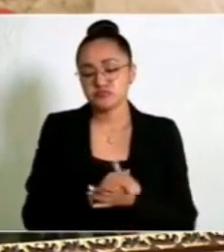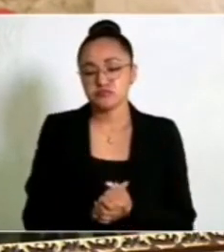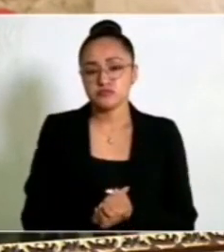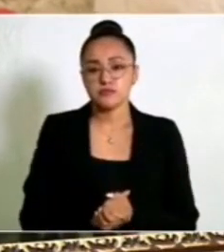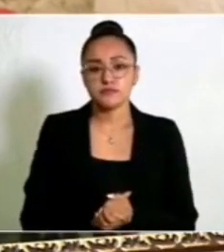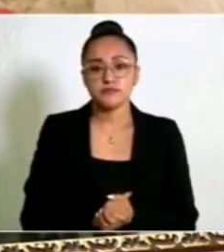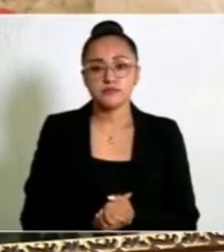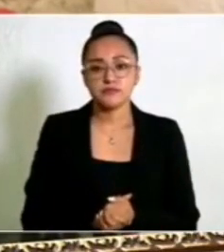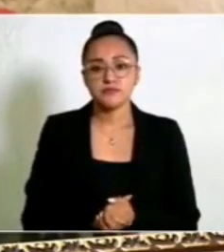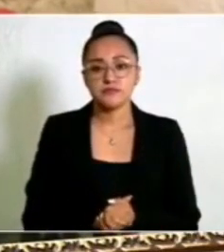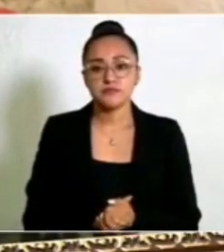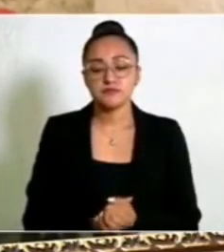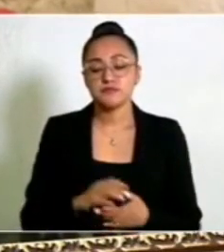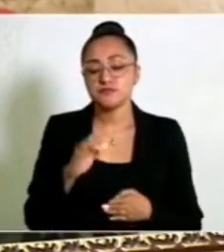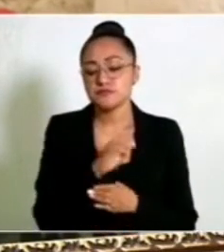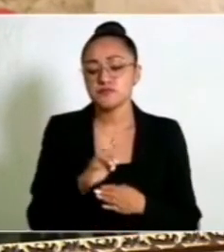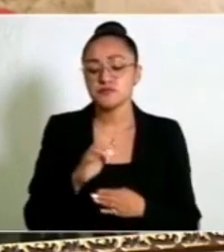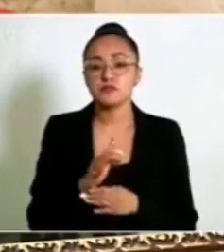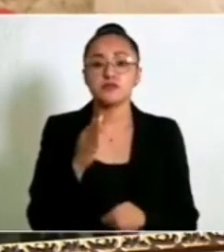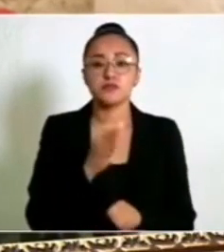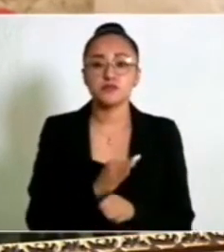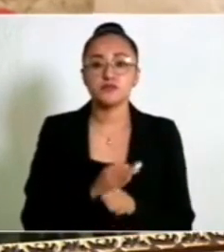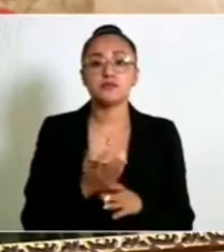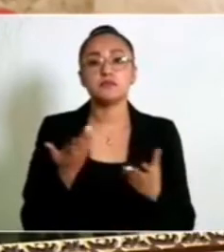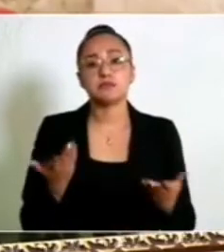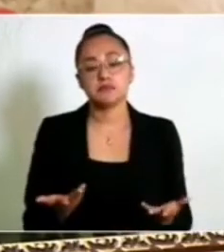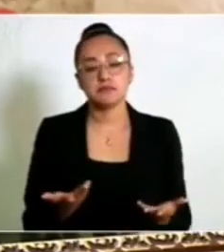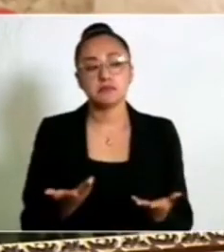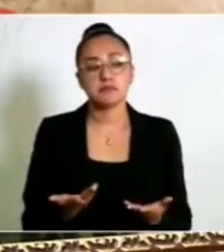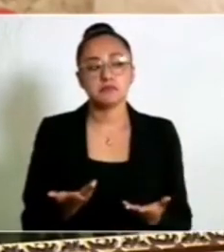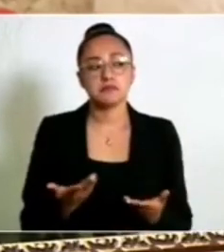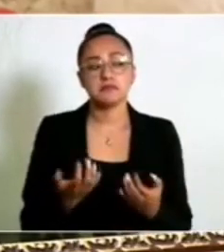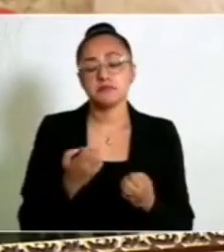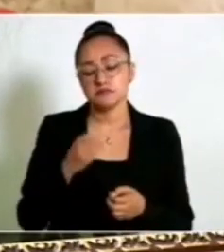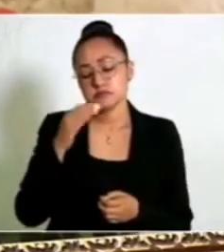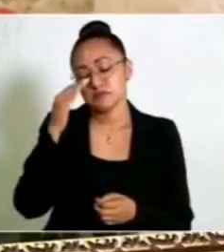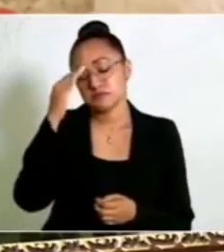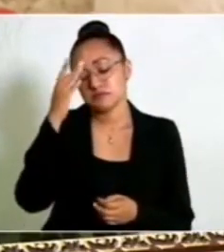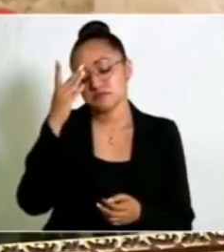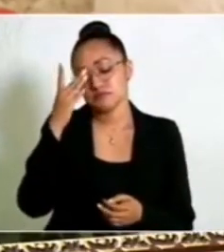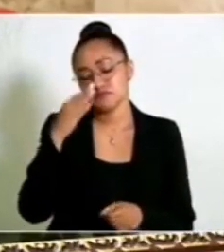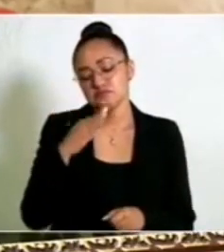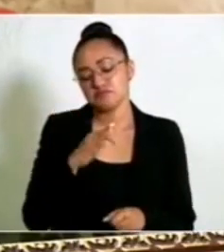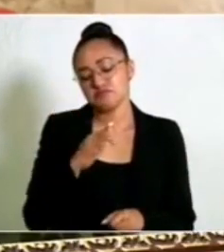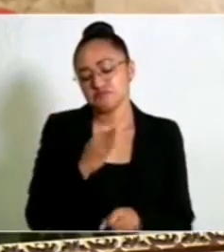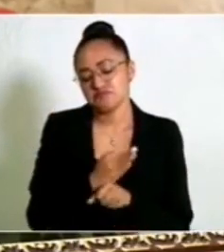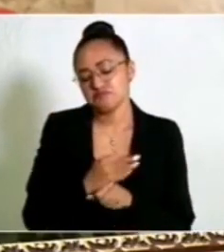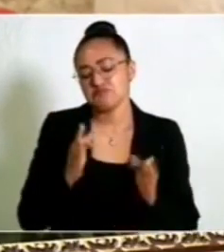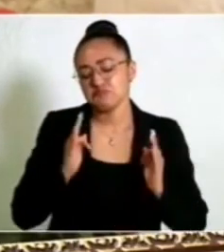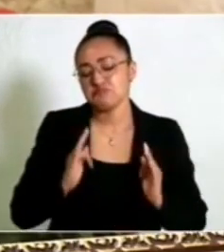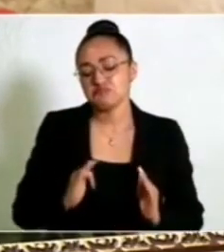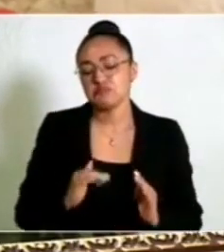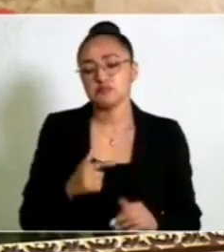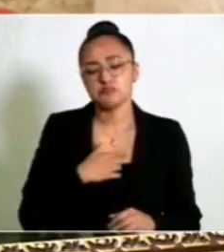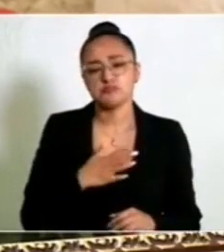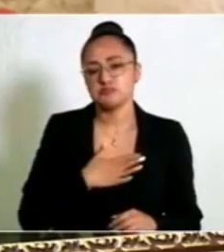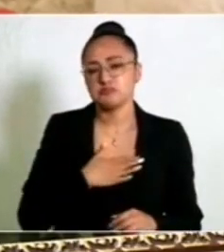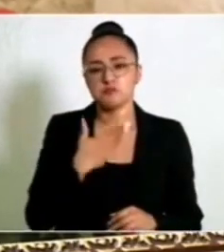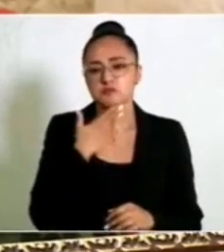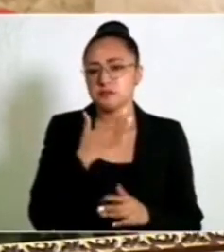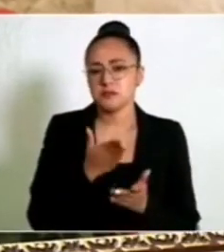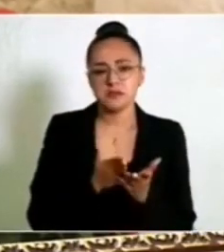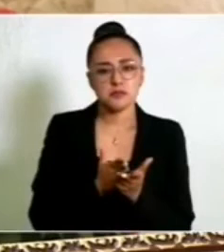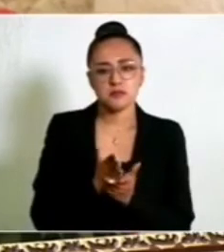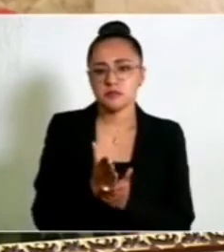estamos convencidos que nuestra ruta ha sido la acertada